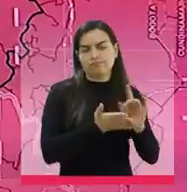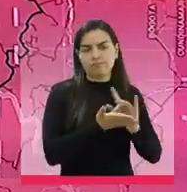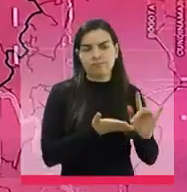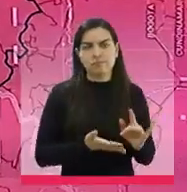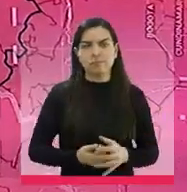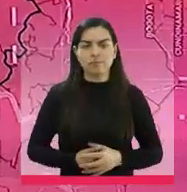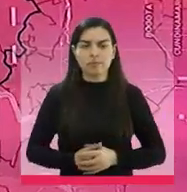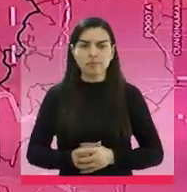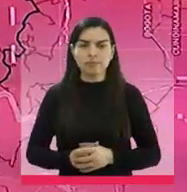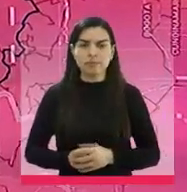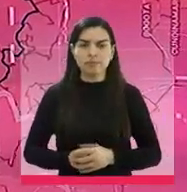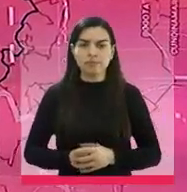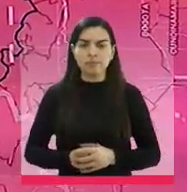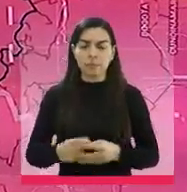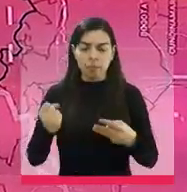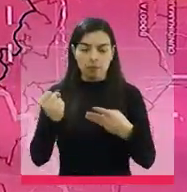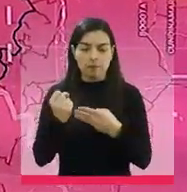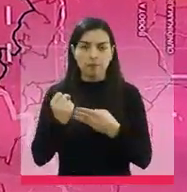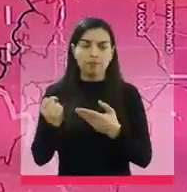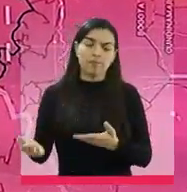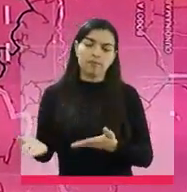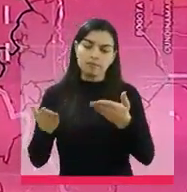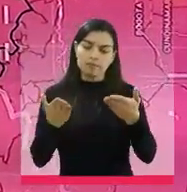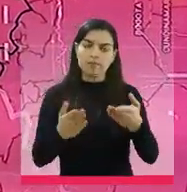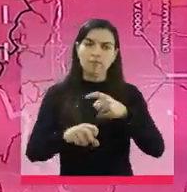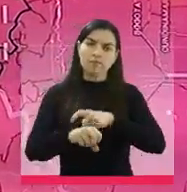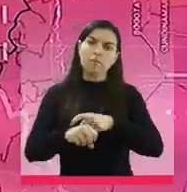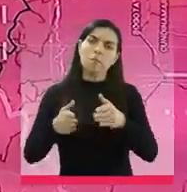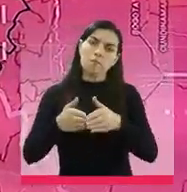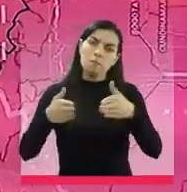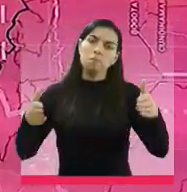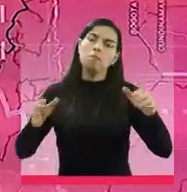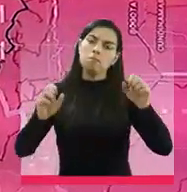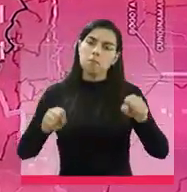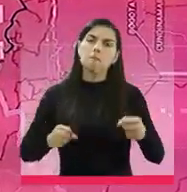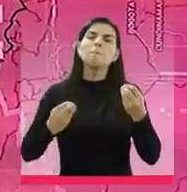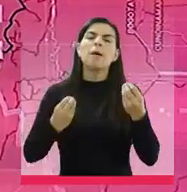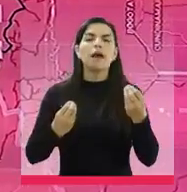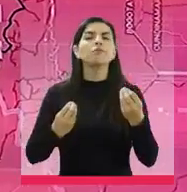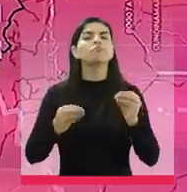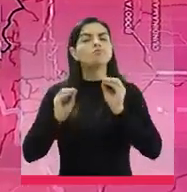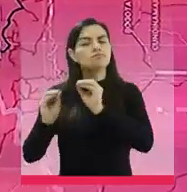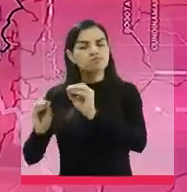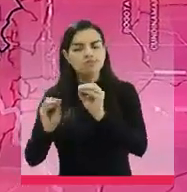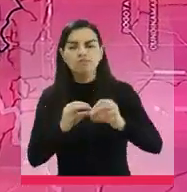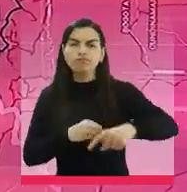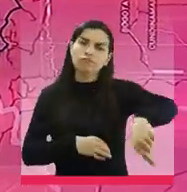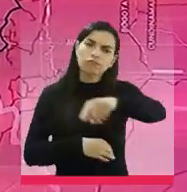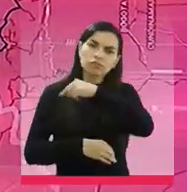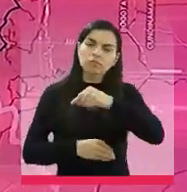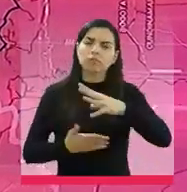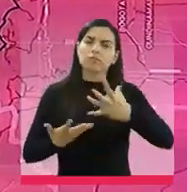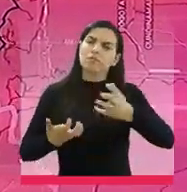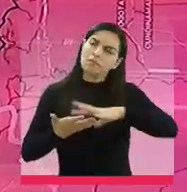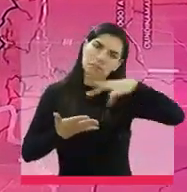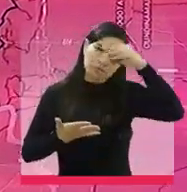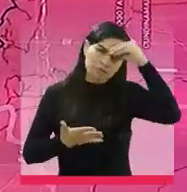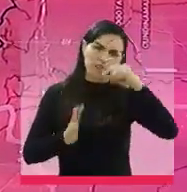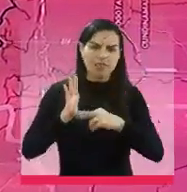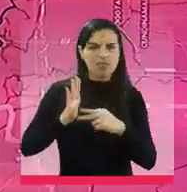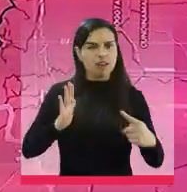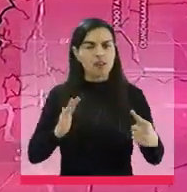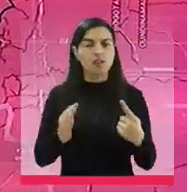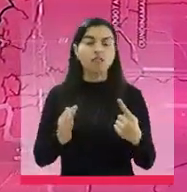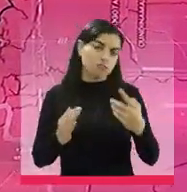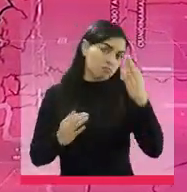El SENA amplió la convocatoria para formar a más aprendices en competencias laborales tecnológicas que han sido esenciales para